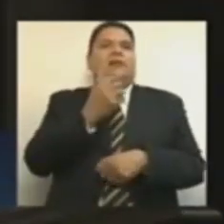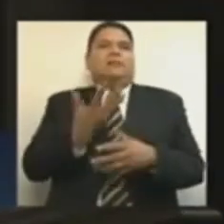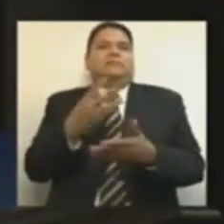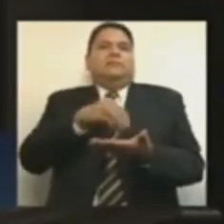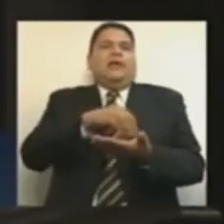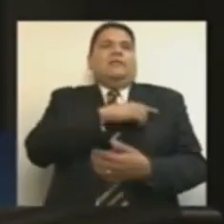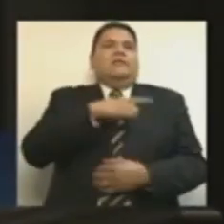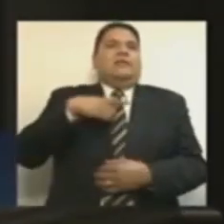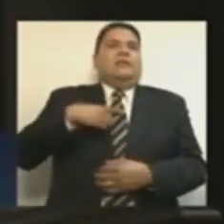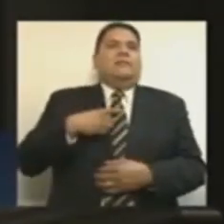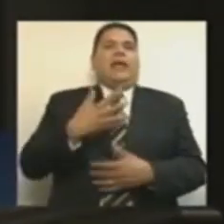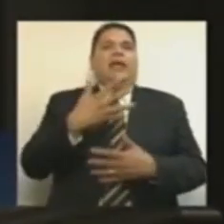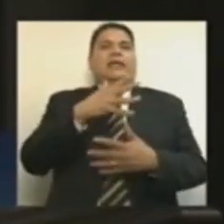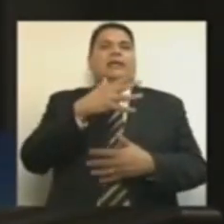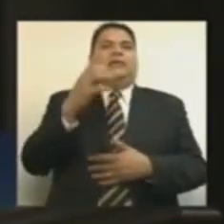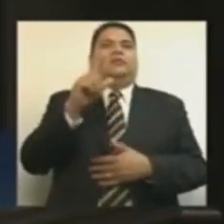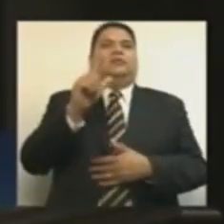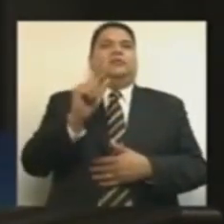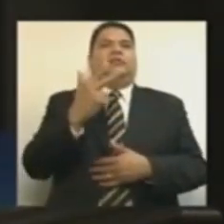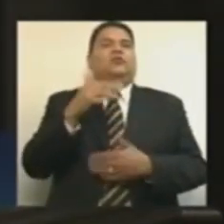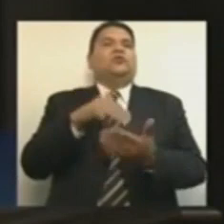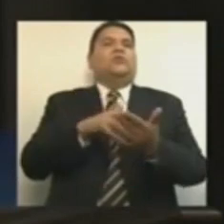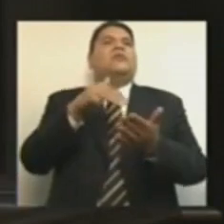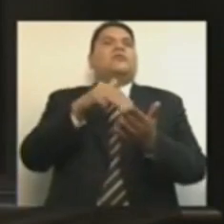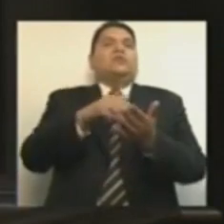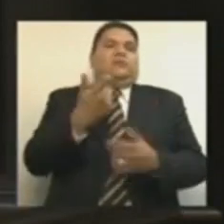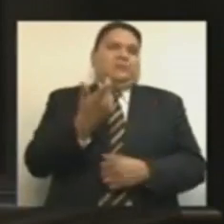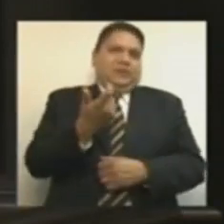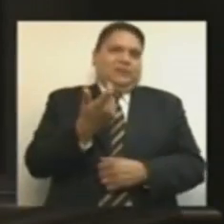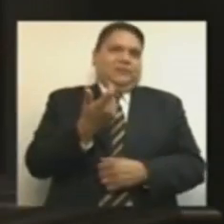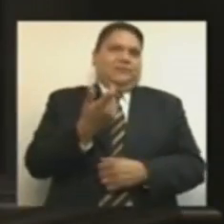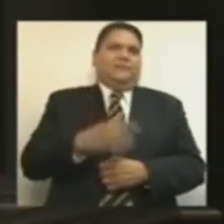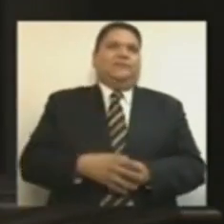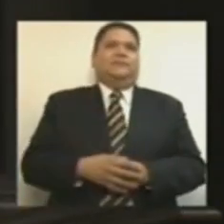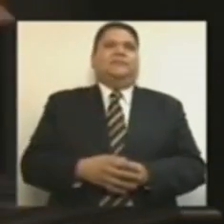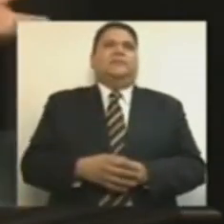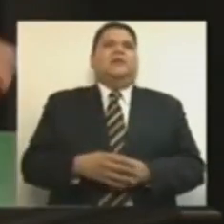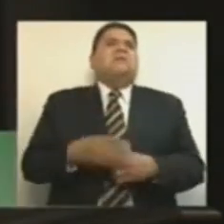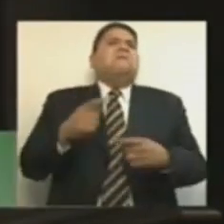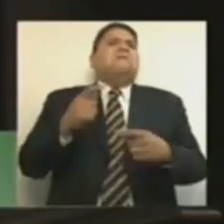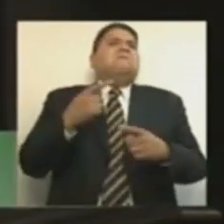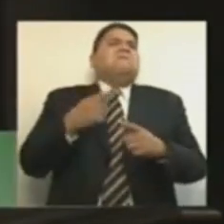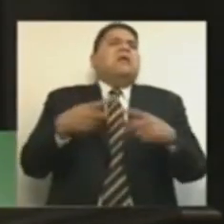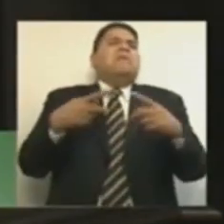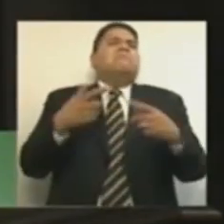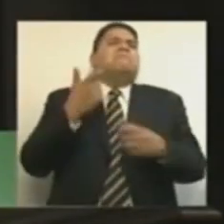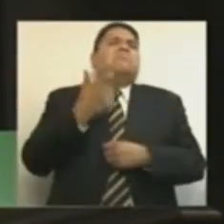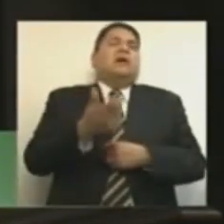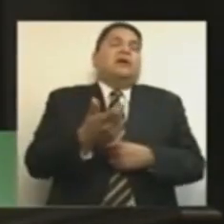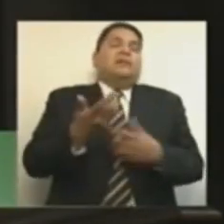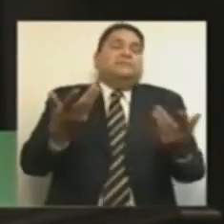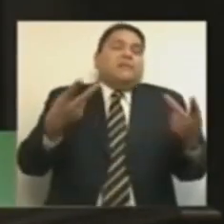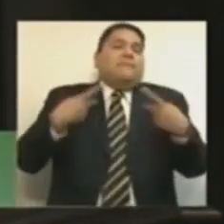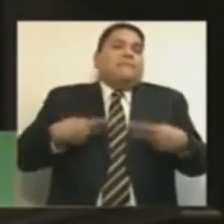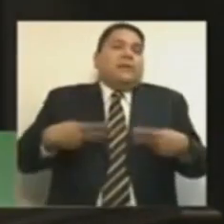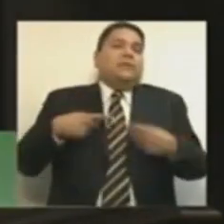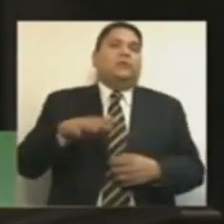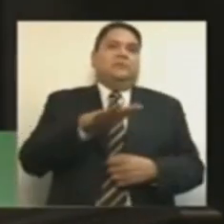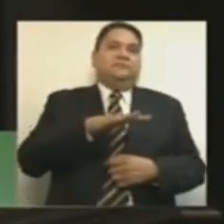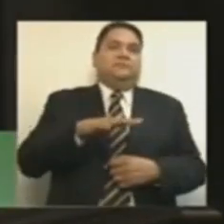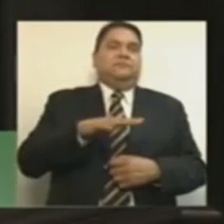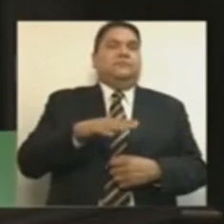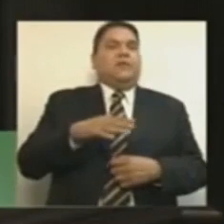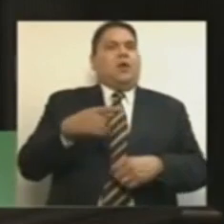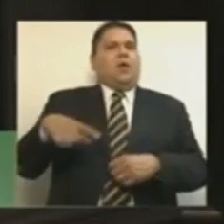aproximadamente 578 millones de pesos, que lo pagaremos nosotros. ¿Y qué es lo que busca el gobierno